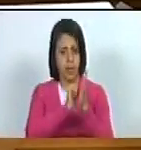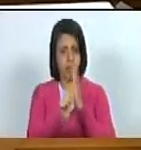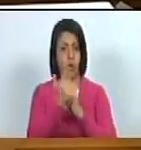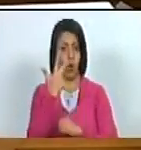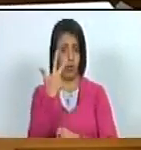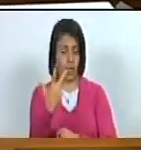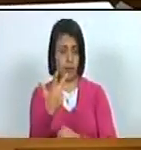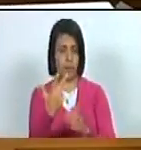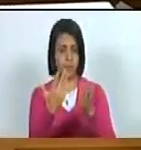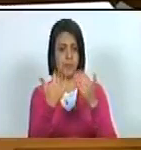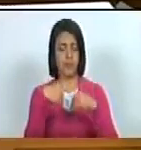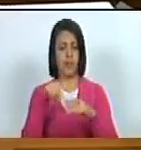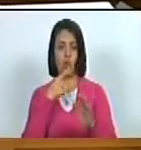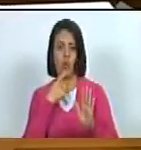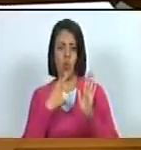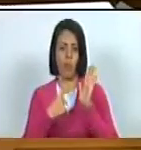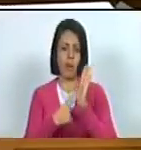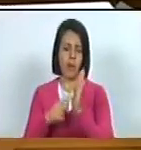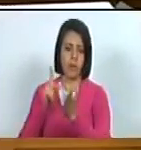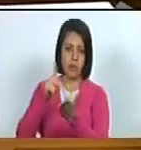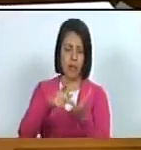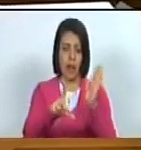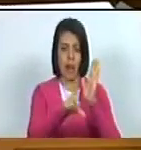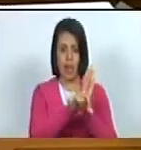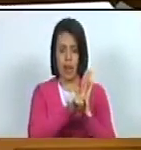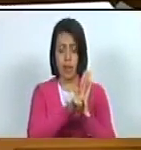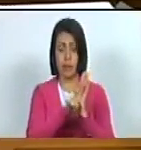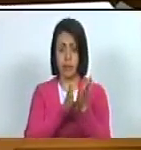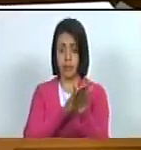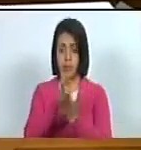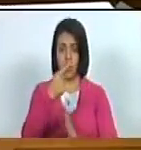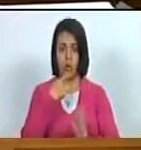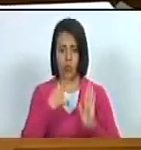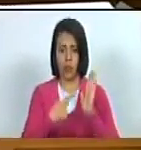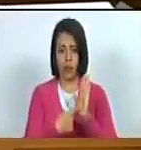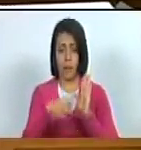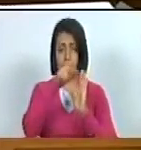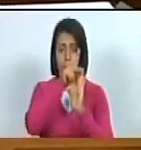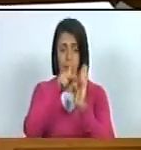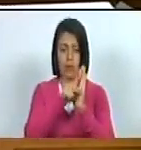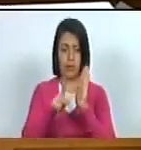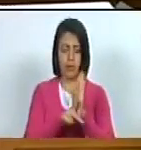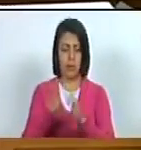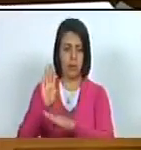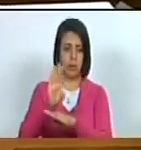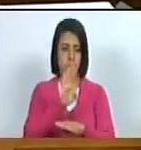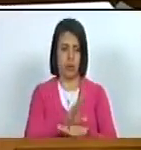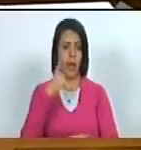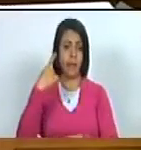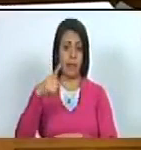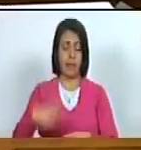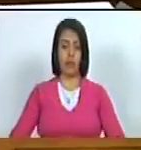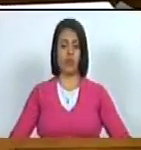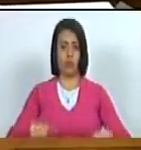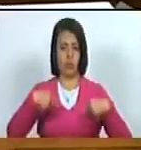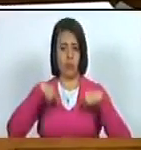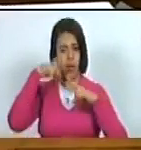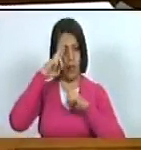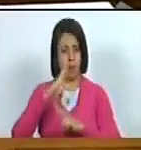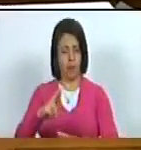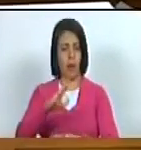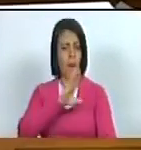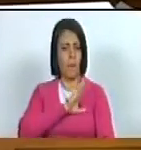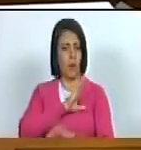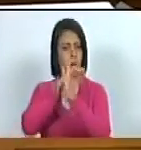3 la aplicación de la presente ley se regirá por los principios de protección de los derechos humanos respeto